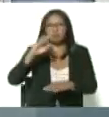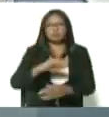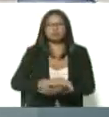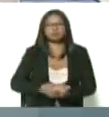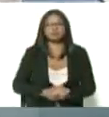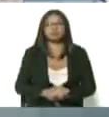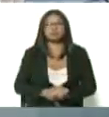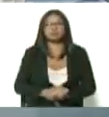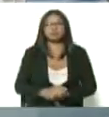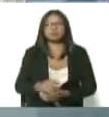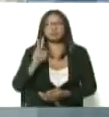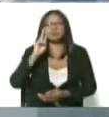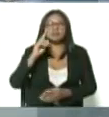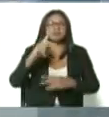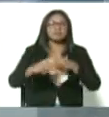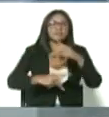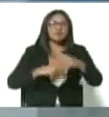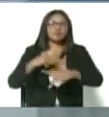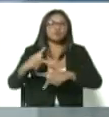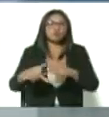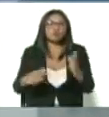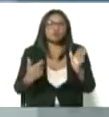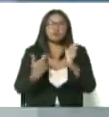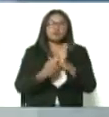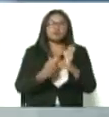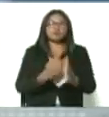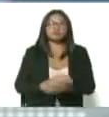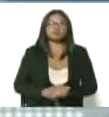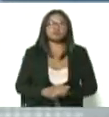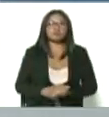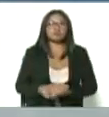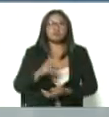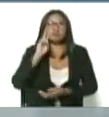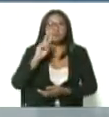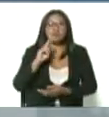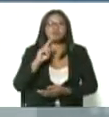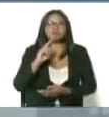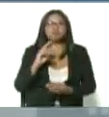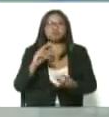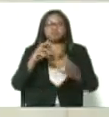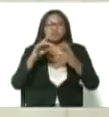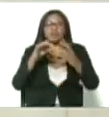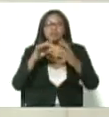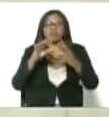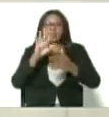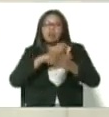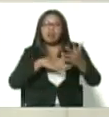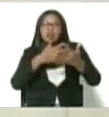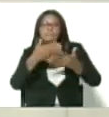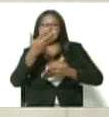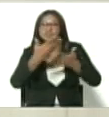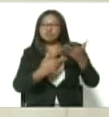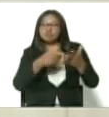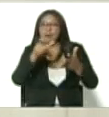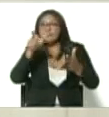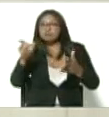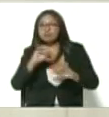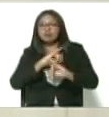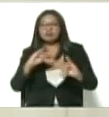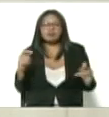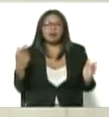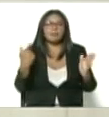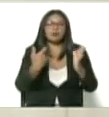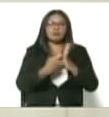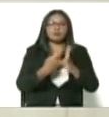este proceso de vacunación. Se va a llevar un registro, además, me informó, y ese registro va a estar